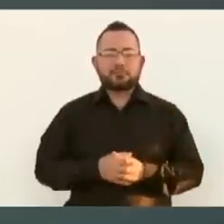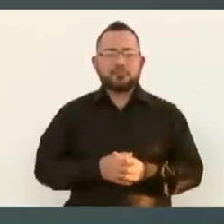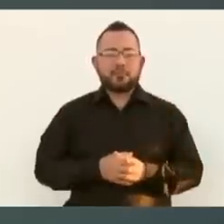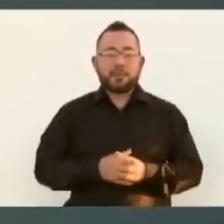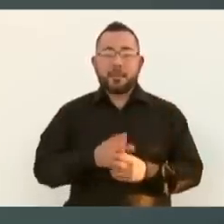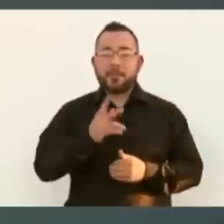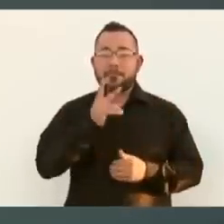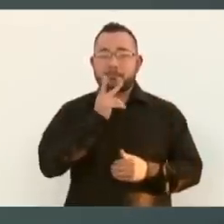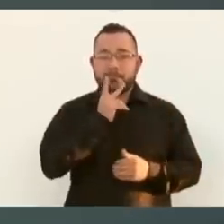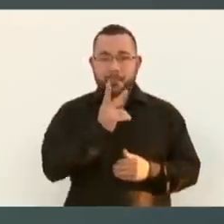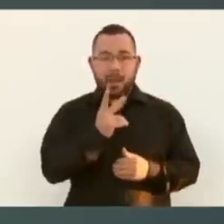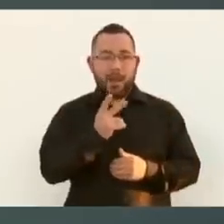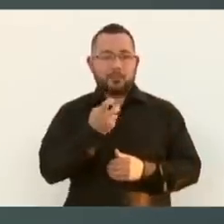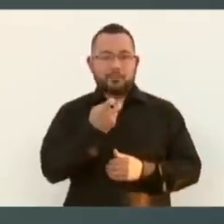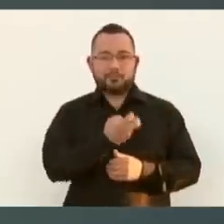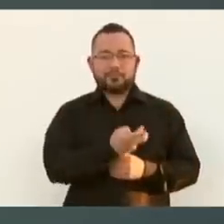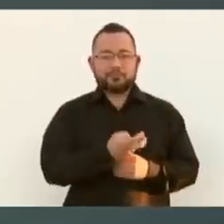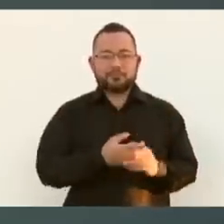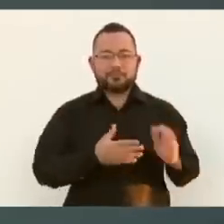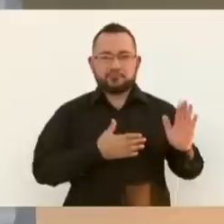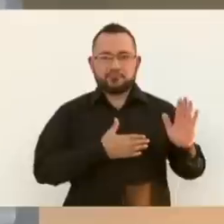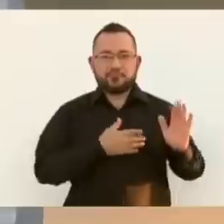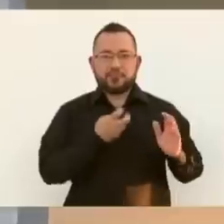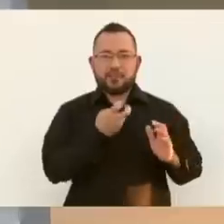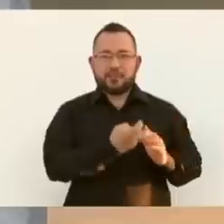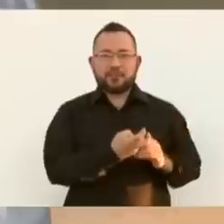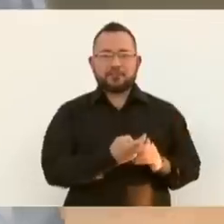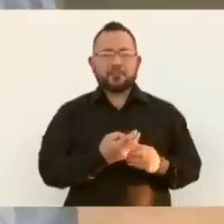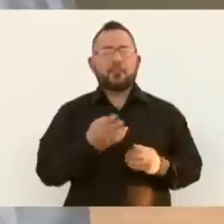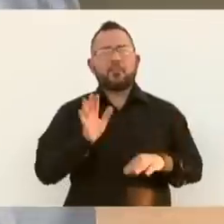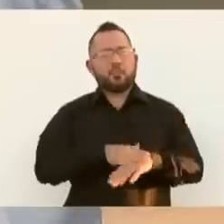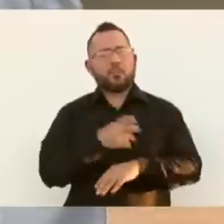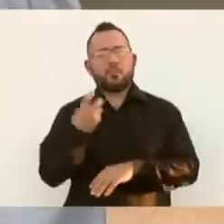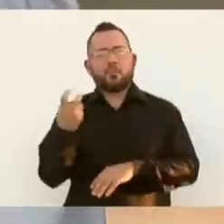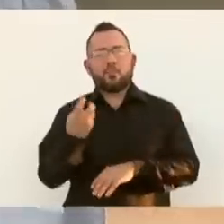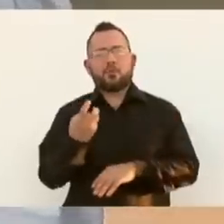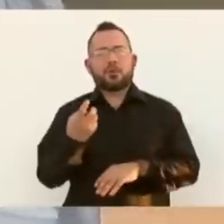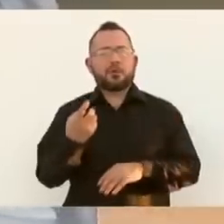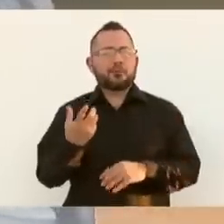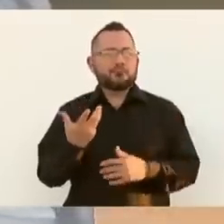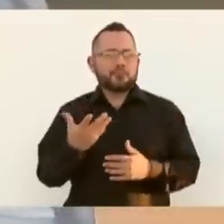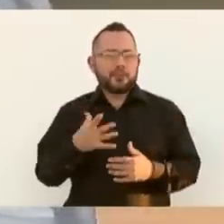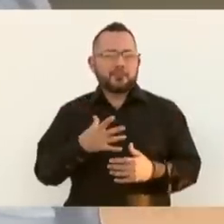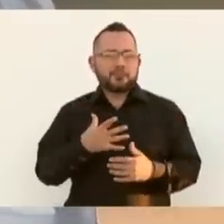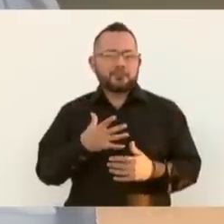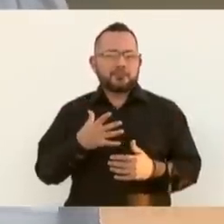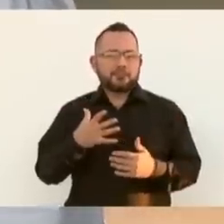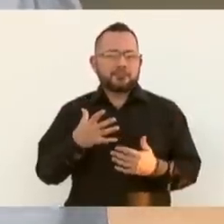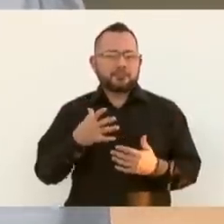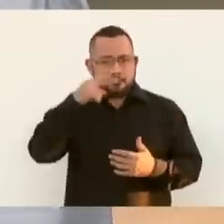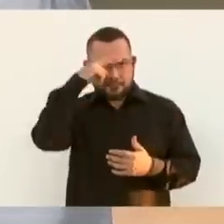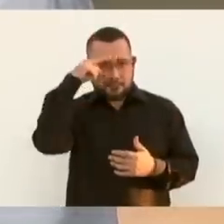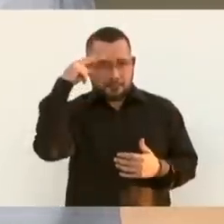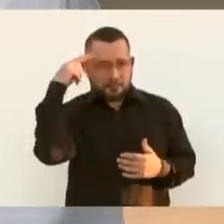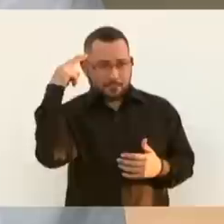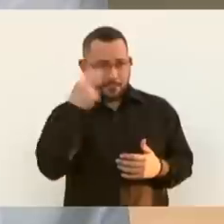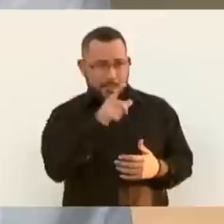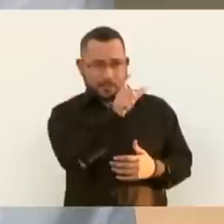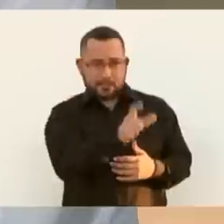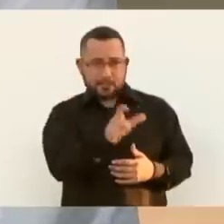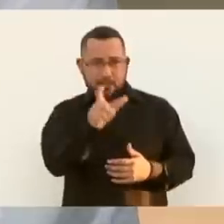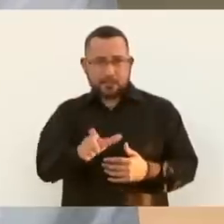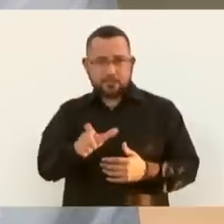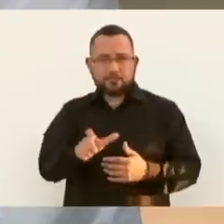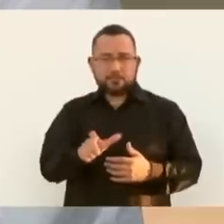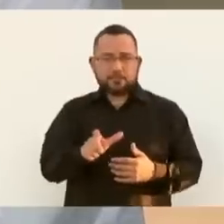la palabra, nada, porque la riqueza mayor de México es la honestidad de su pueblo.